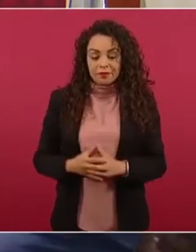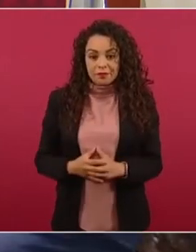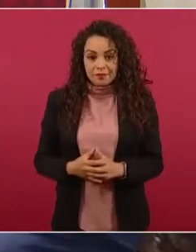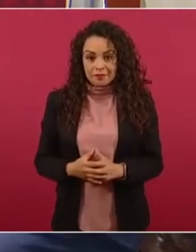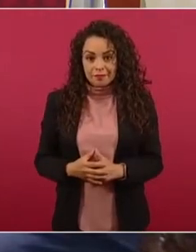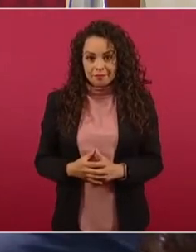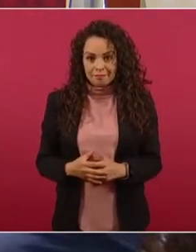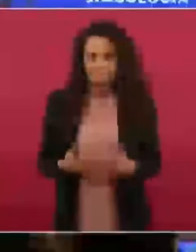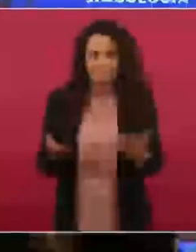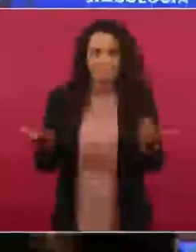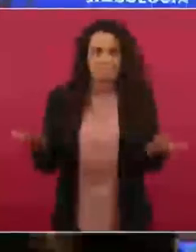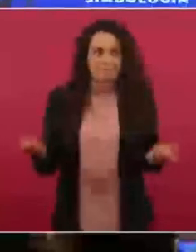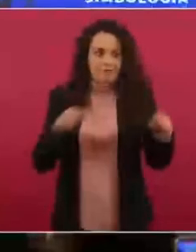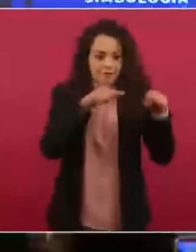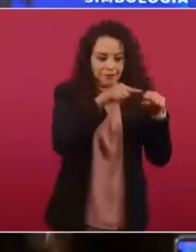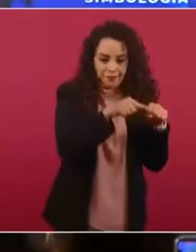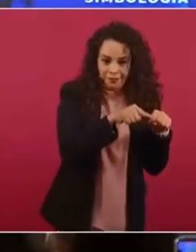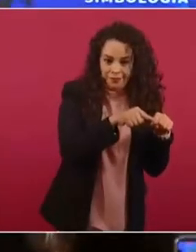¿cómo es